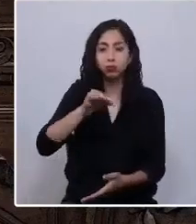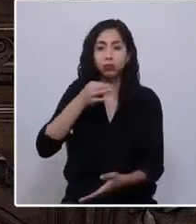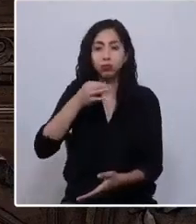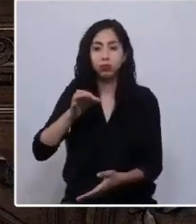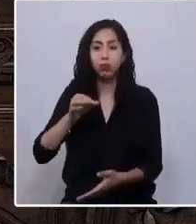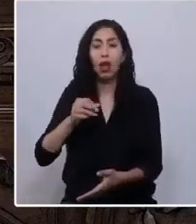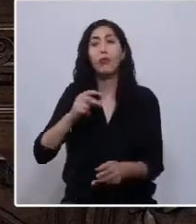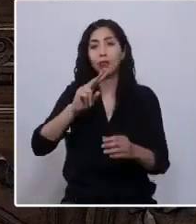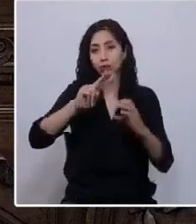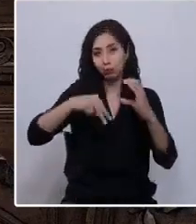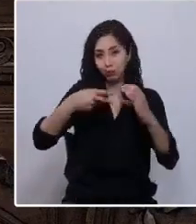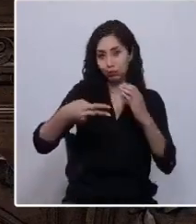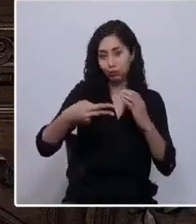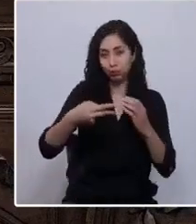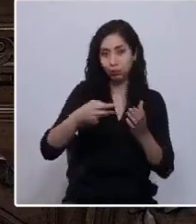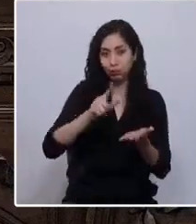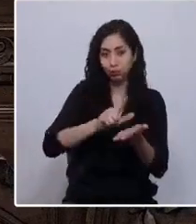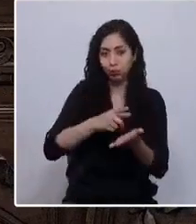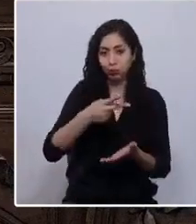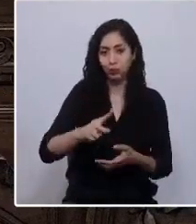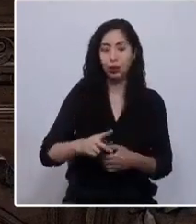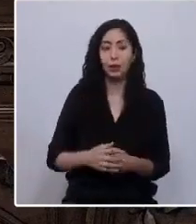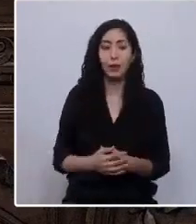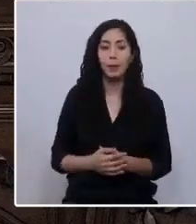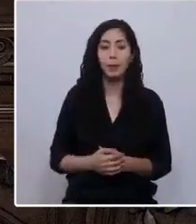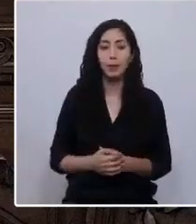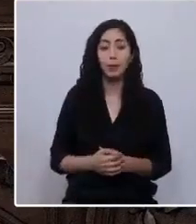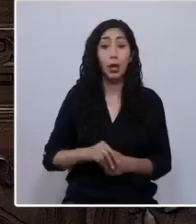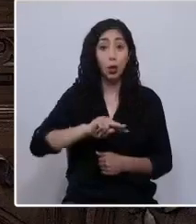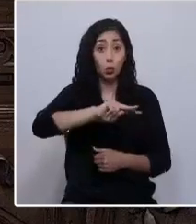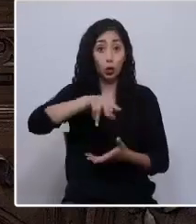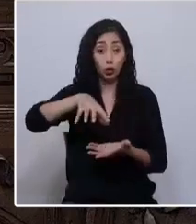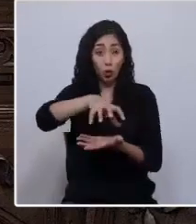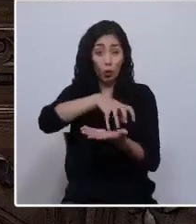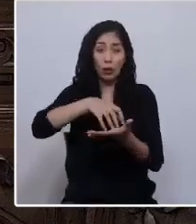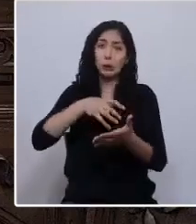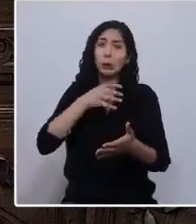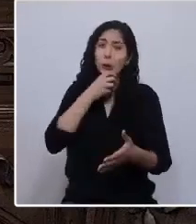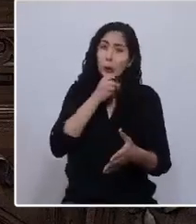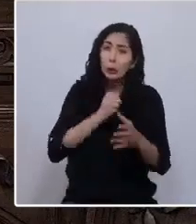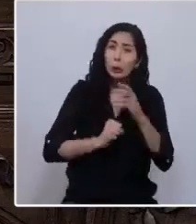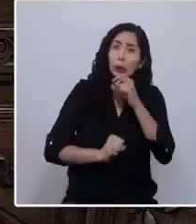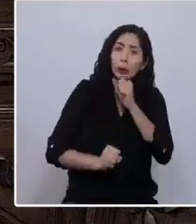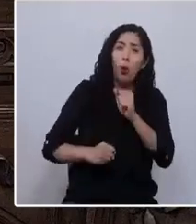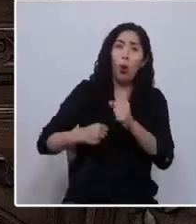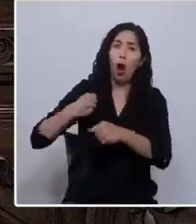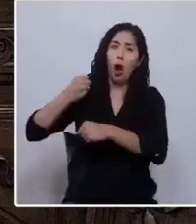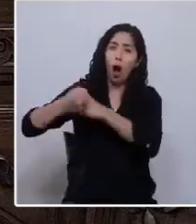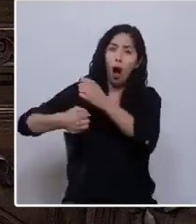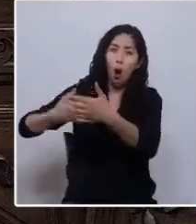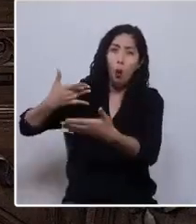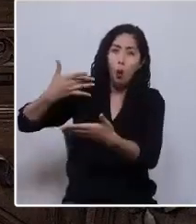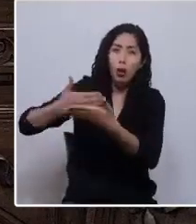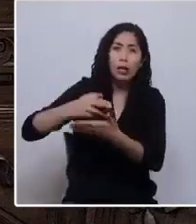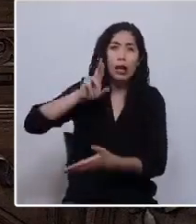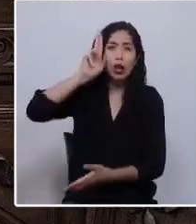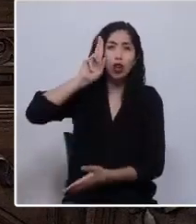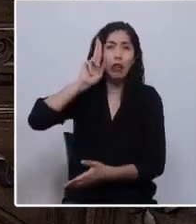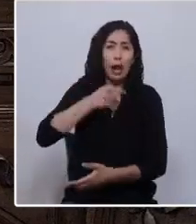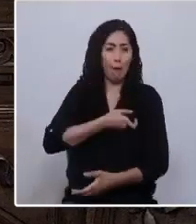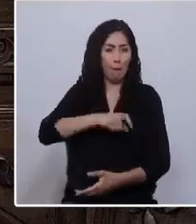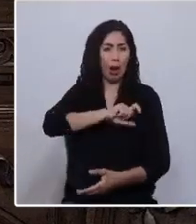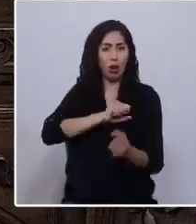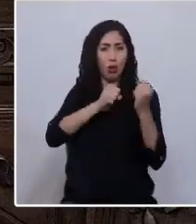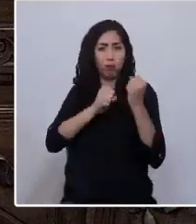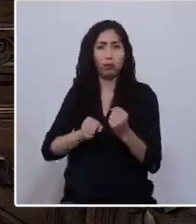Chihuahilaf, a través del NUTAM. Nuestro pueblo resistido por milenios, recordar la corona española a quienes entendieron que